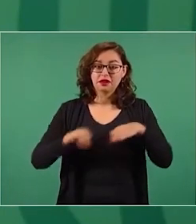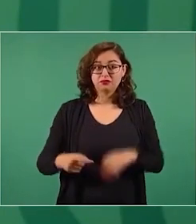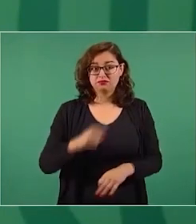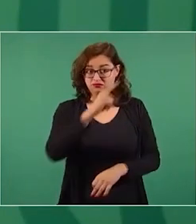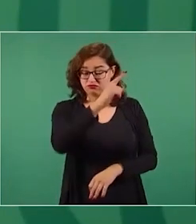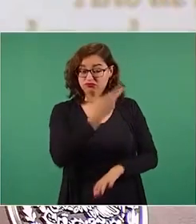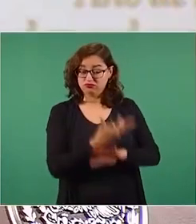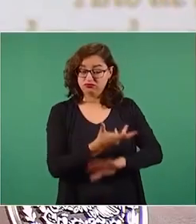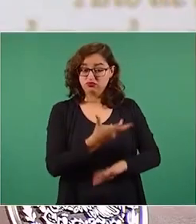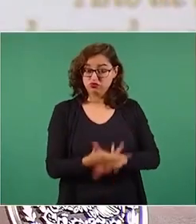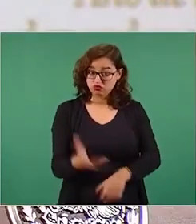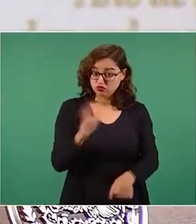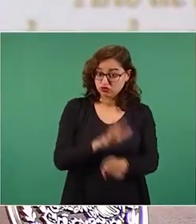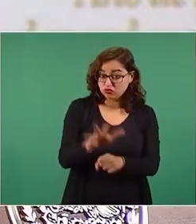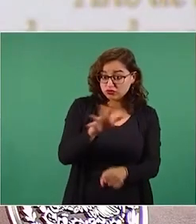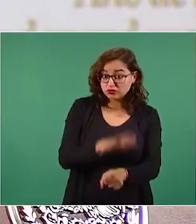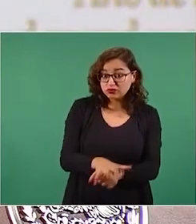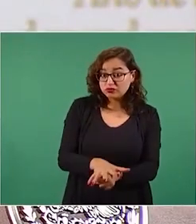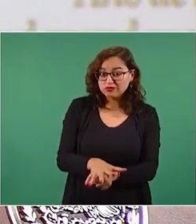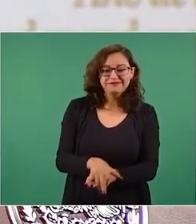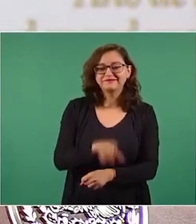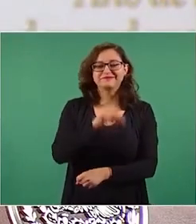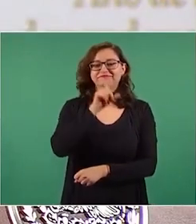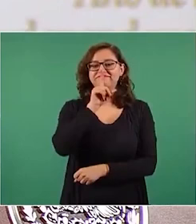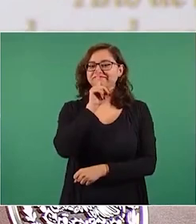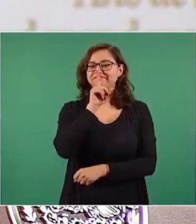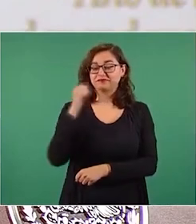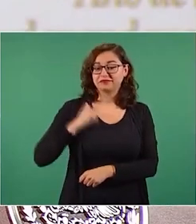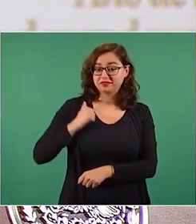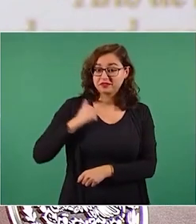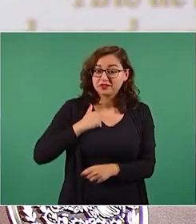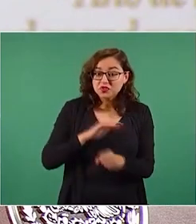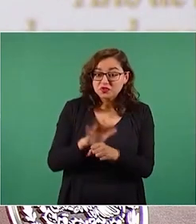mano de obra en Estados Unidos y en Canadá.